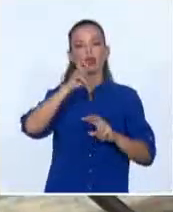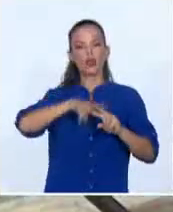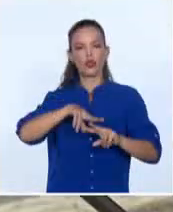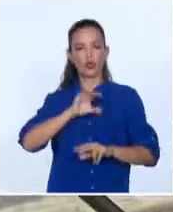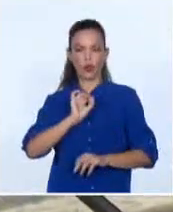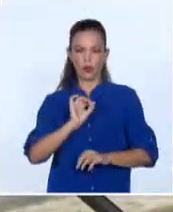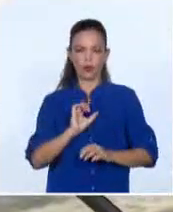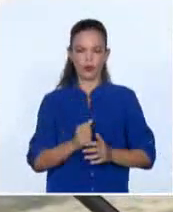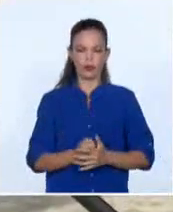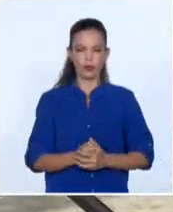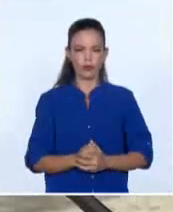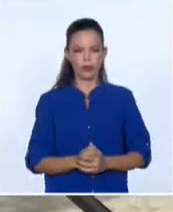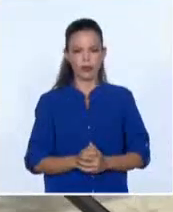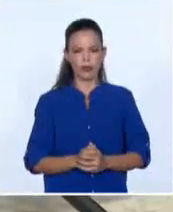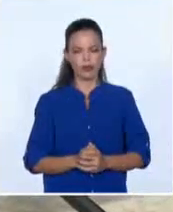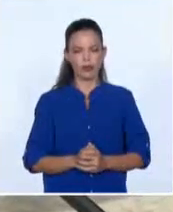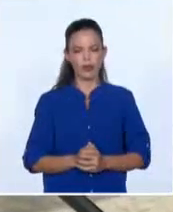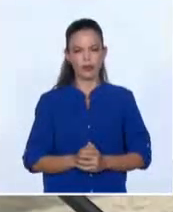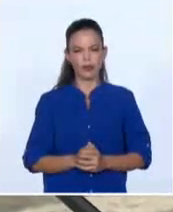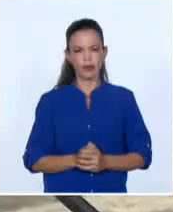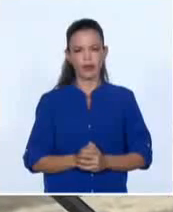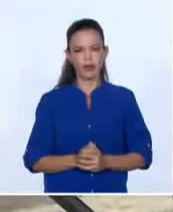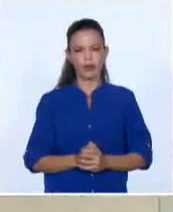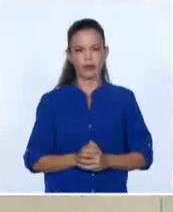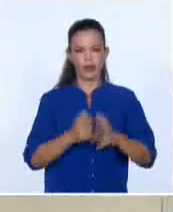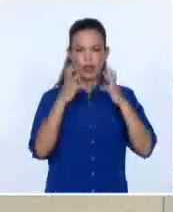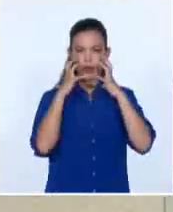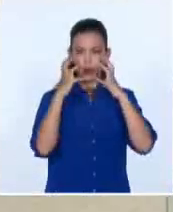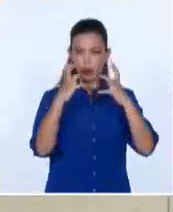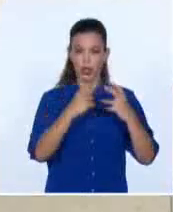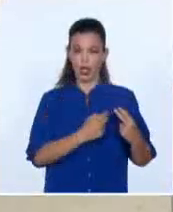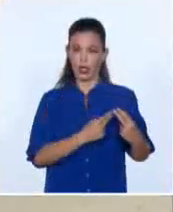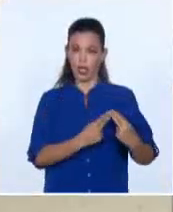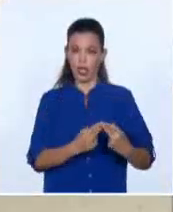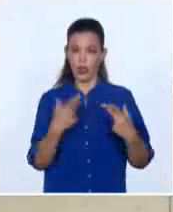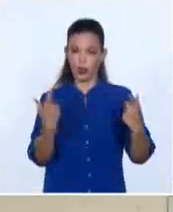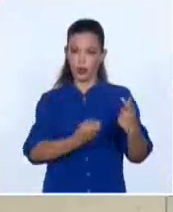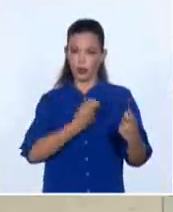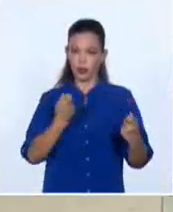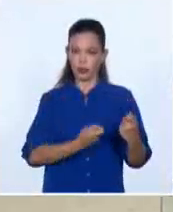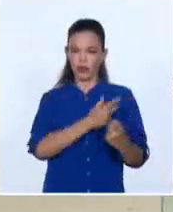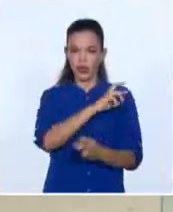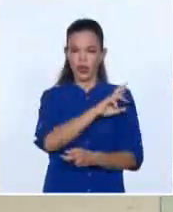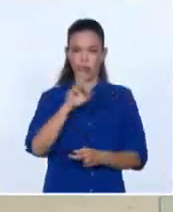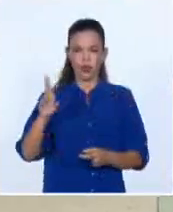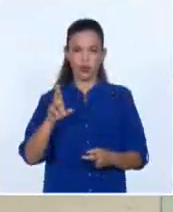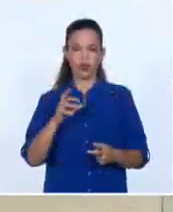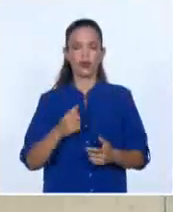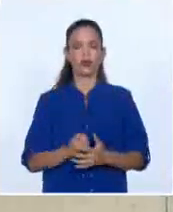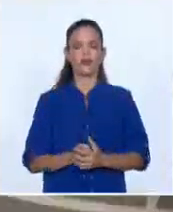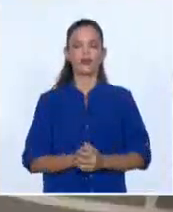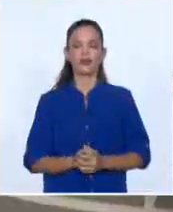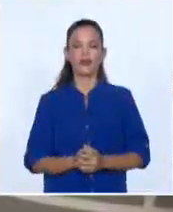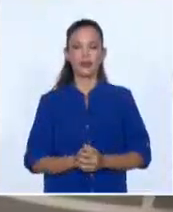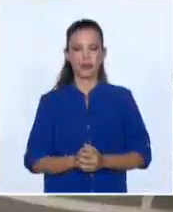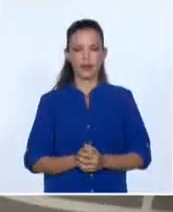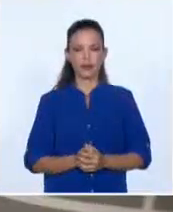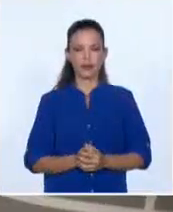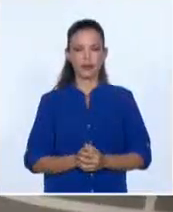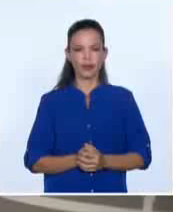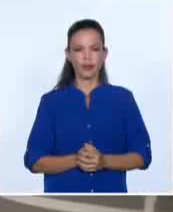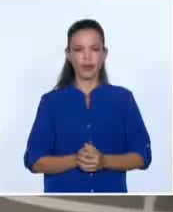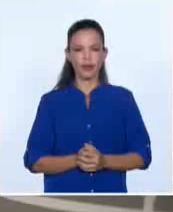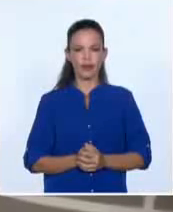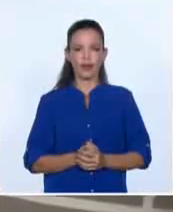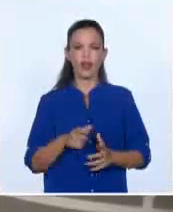cariñoso mote de Perucho, uno de nuestros grandes patricios, de quien rememoramos pasajes de su vida revolucionaria con motivo del